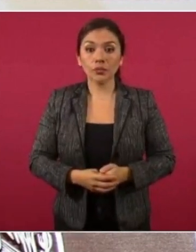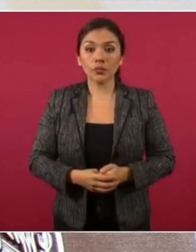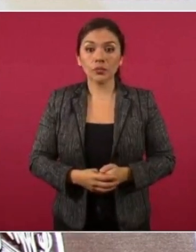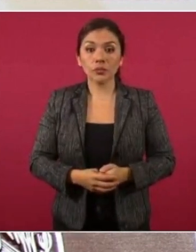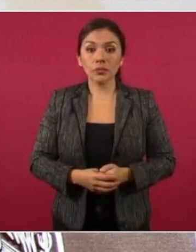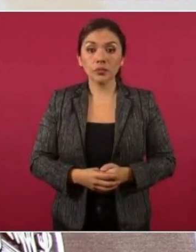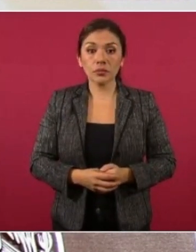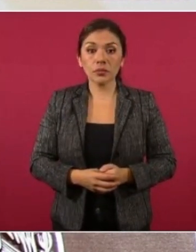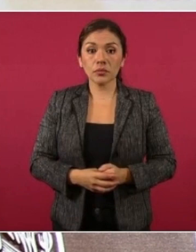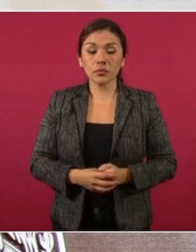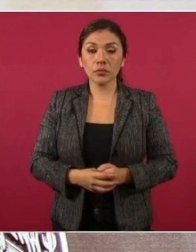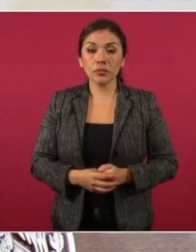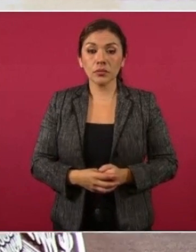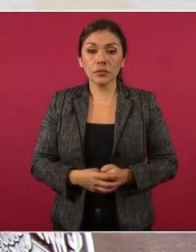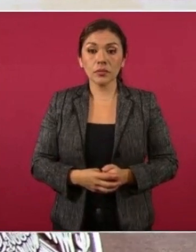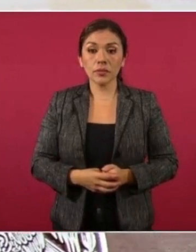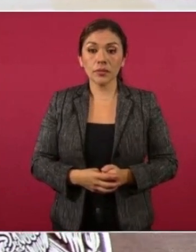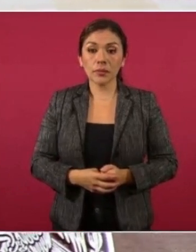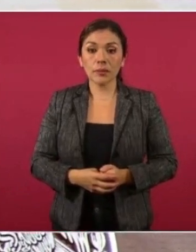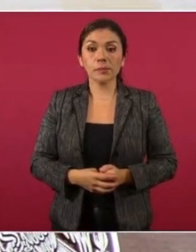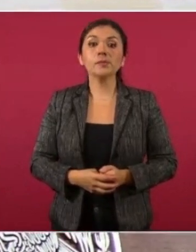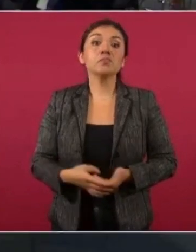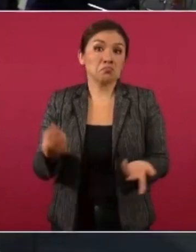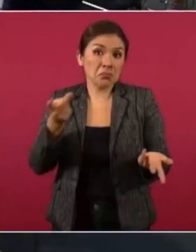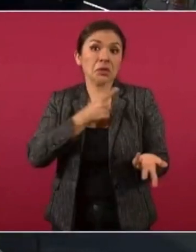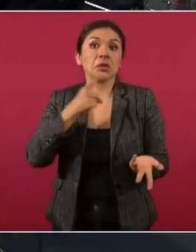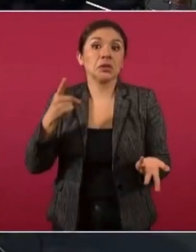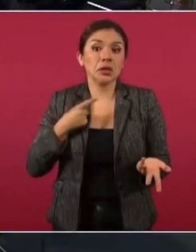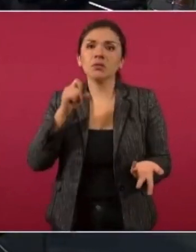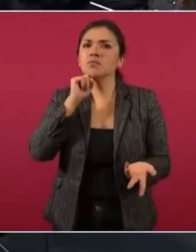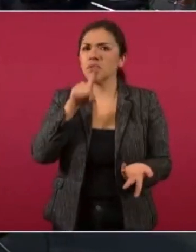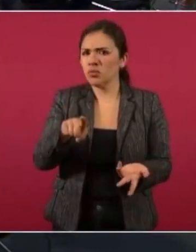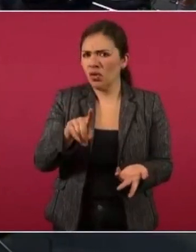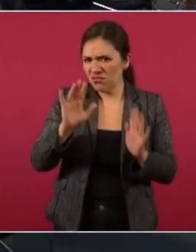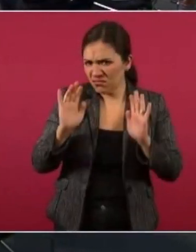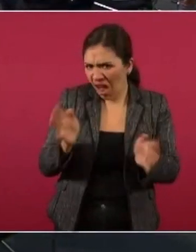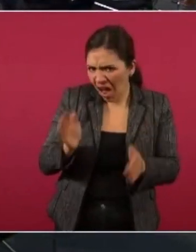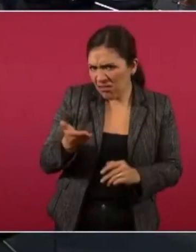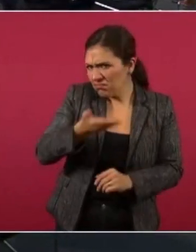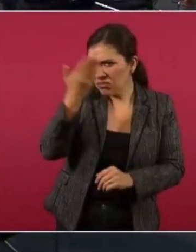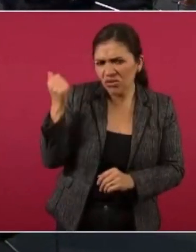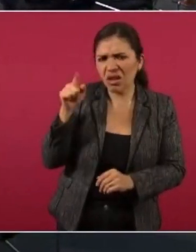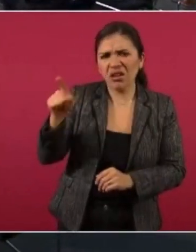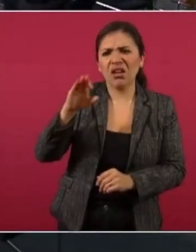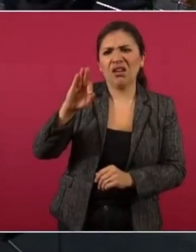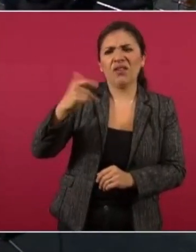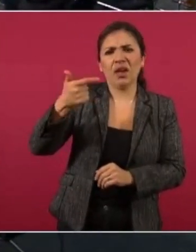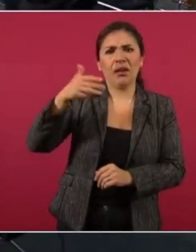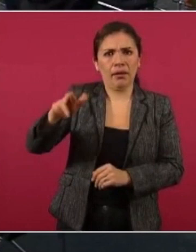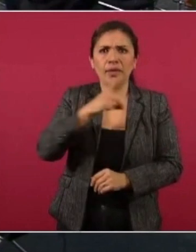debe de intervenir, no sé si ya lo hizo la Fiscalía General.